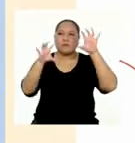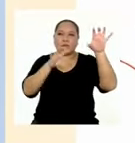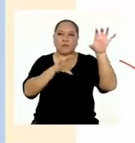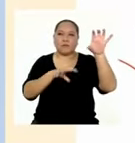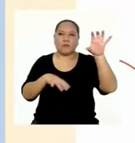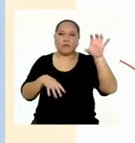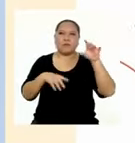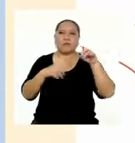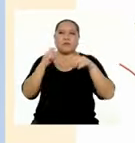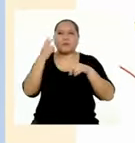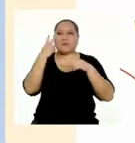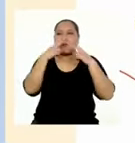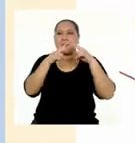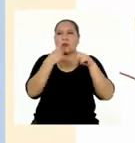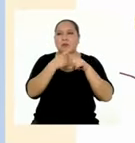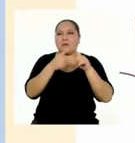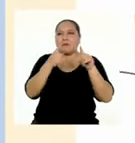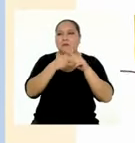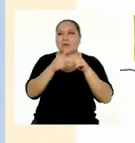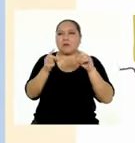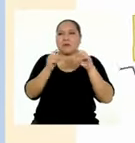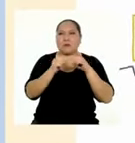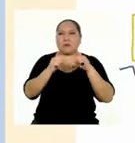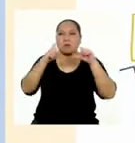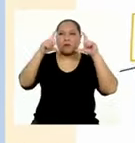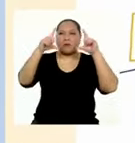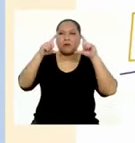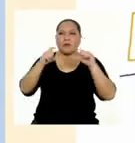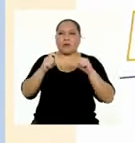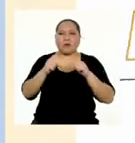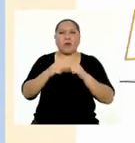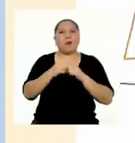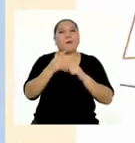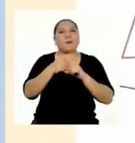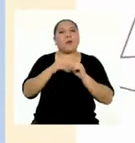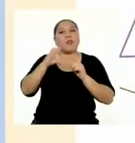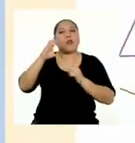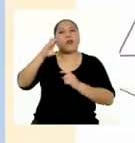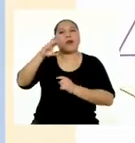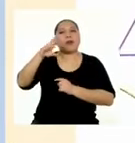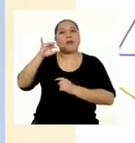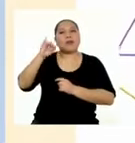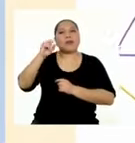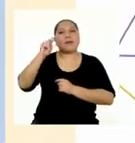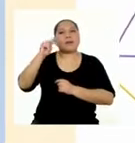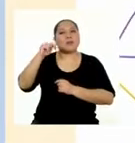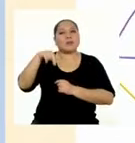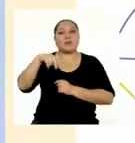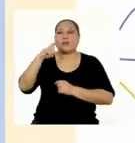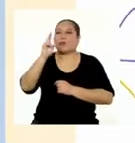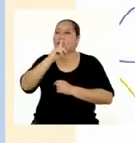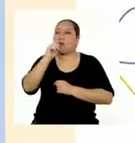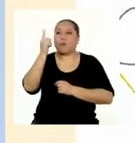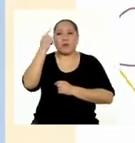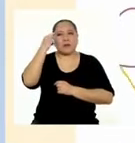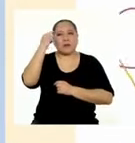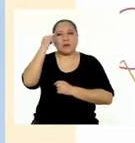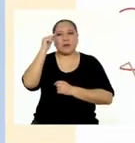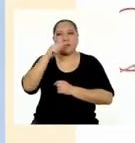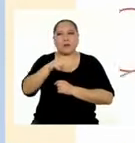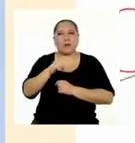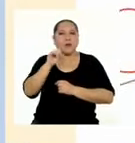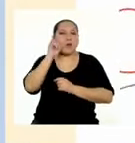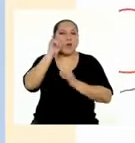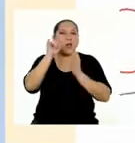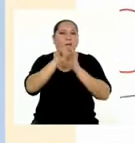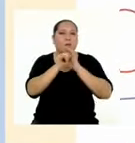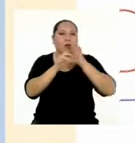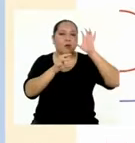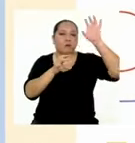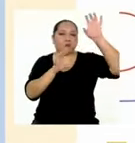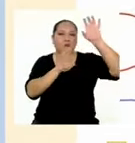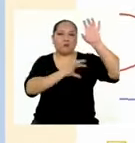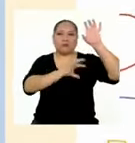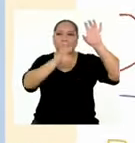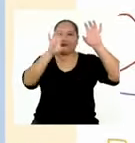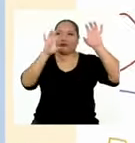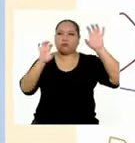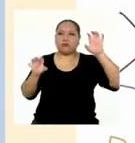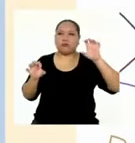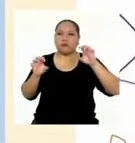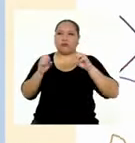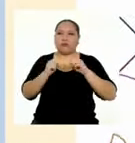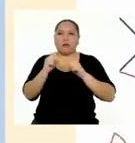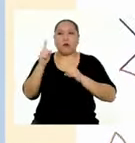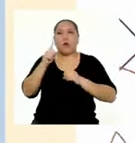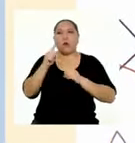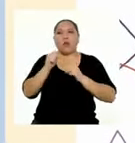que están de distintos tamaños. Creo que Cristina no pensó en este punto. Es decir, ha puesto las imágenes sin reflexionar